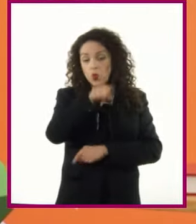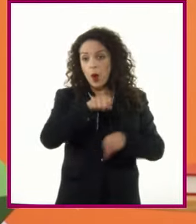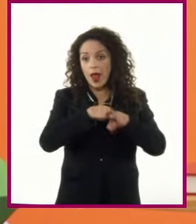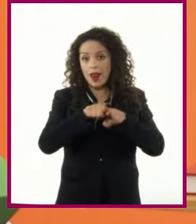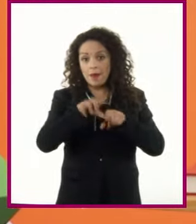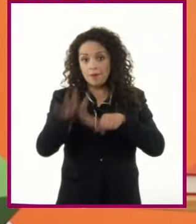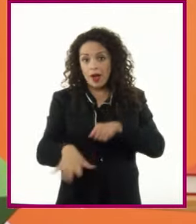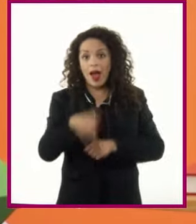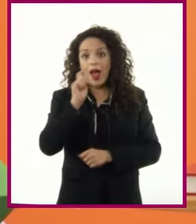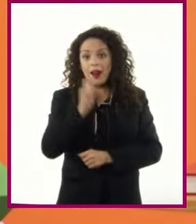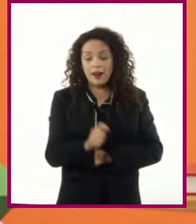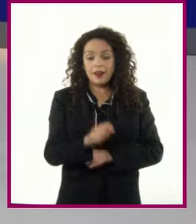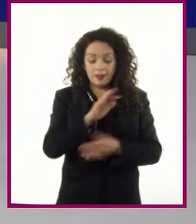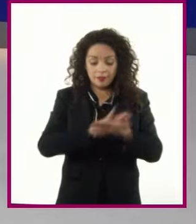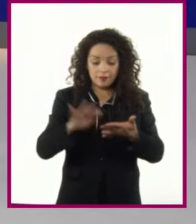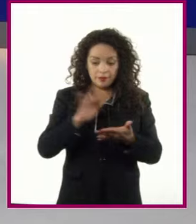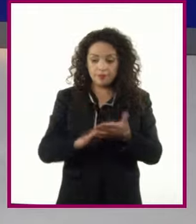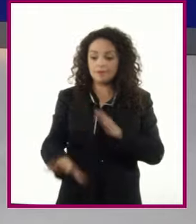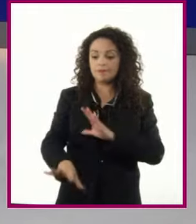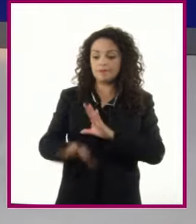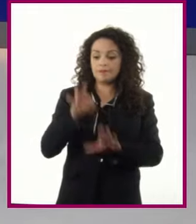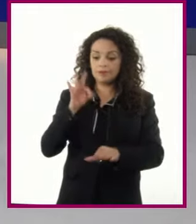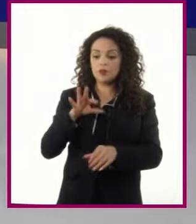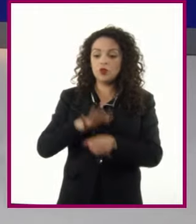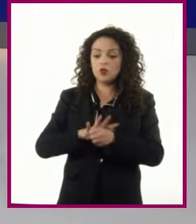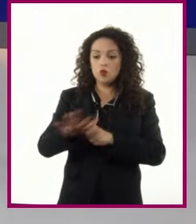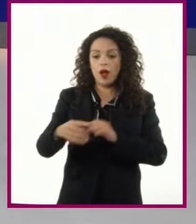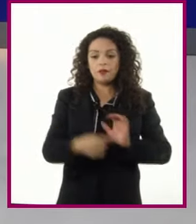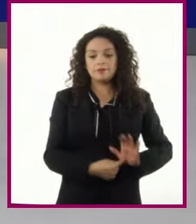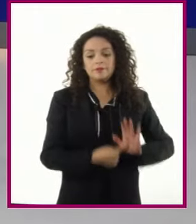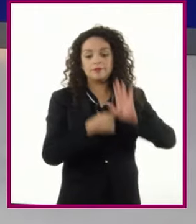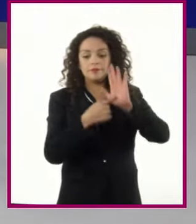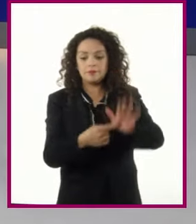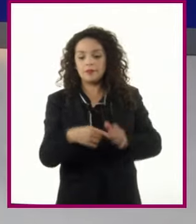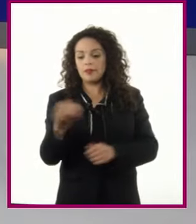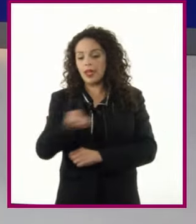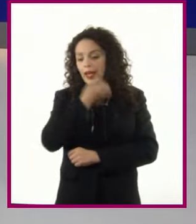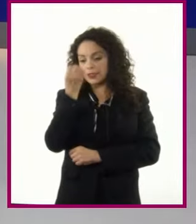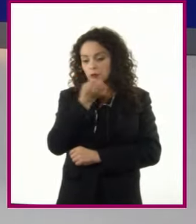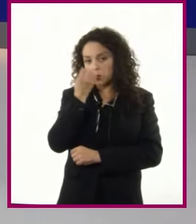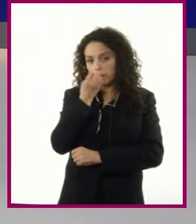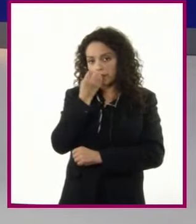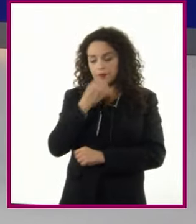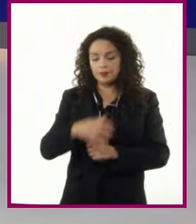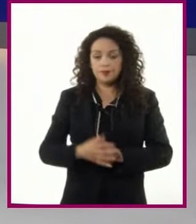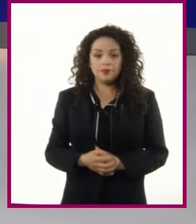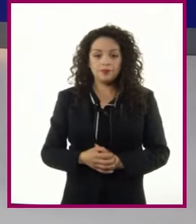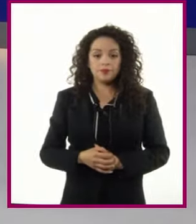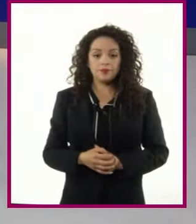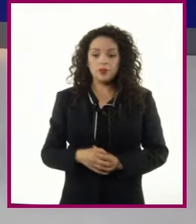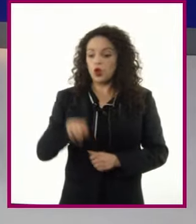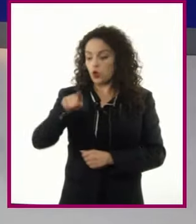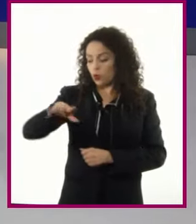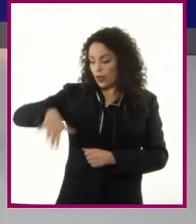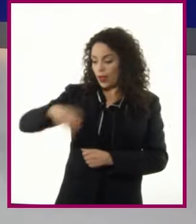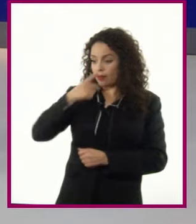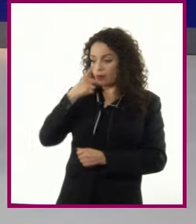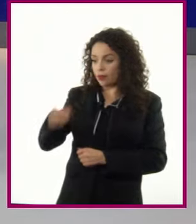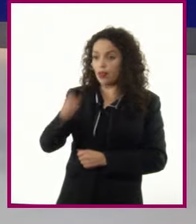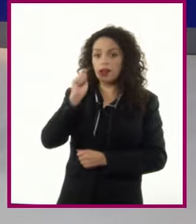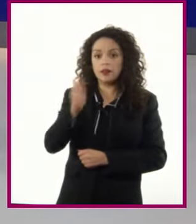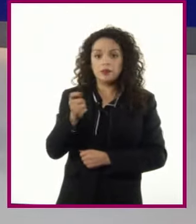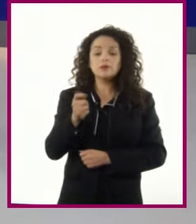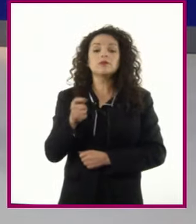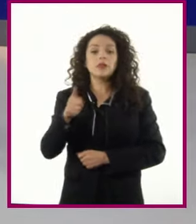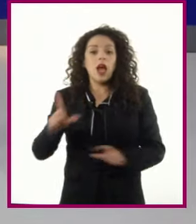seleccionar el texto que debe presentar a la comunidad escolar Como bien has dicho, al exponer